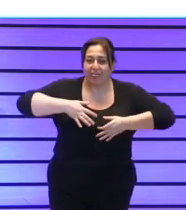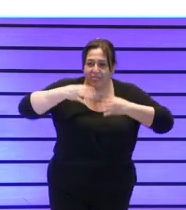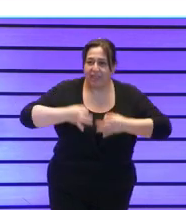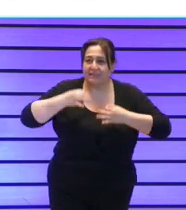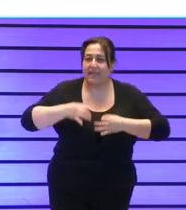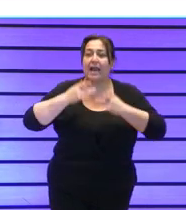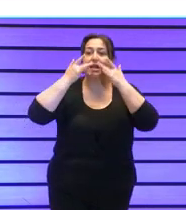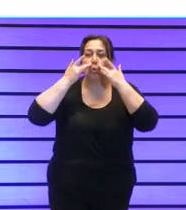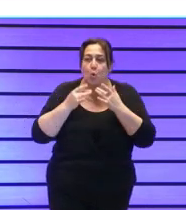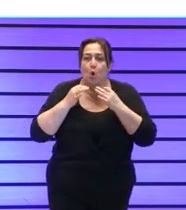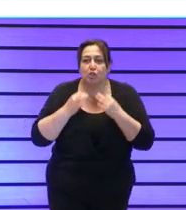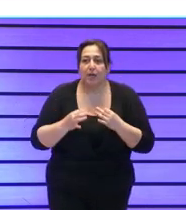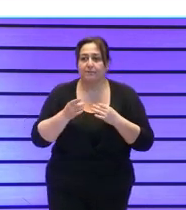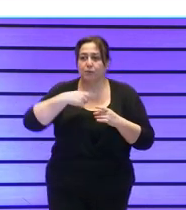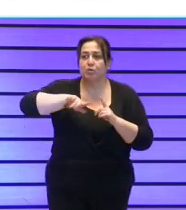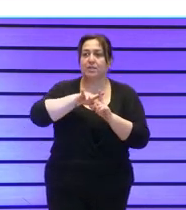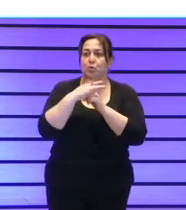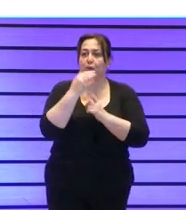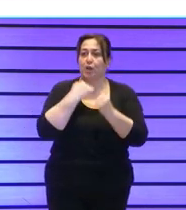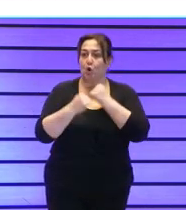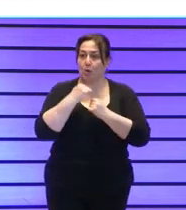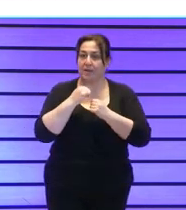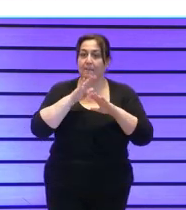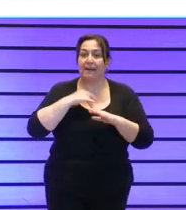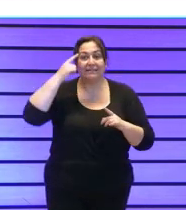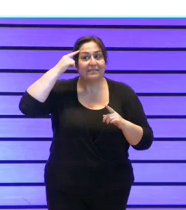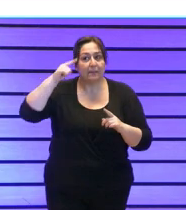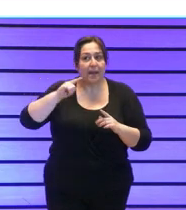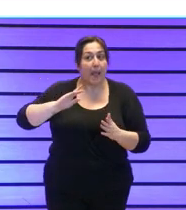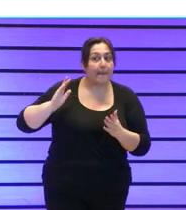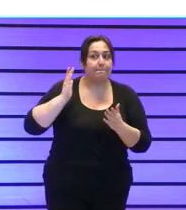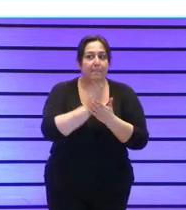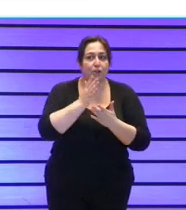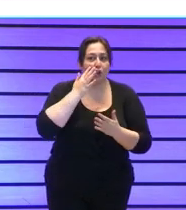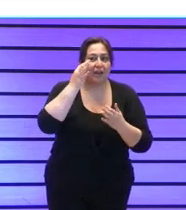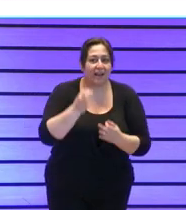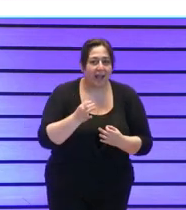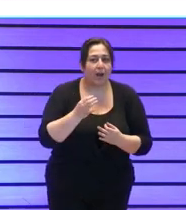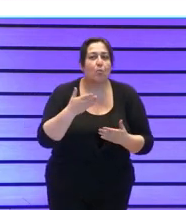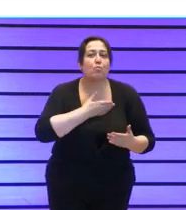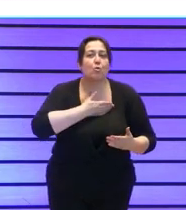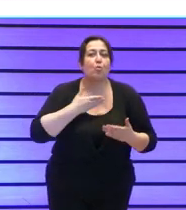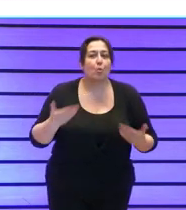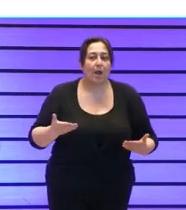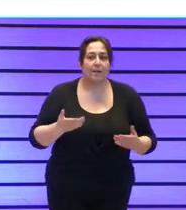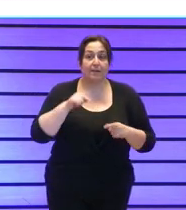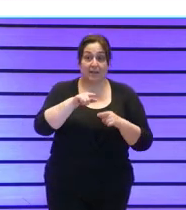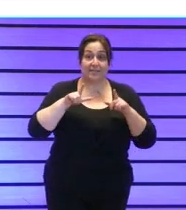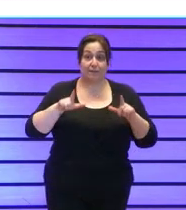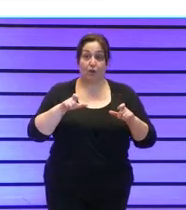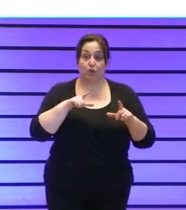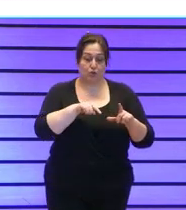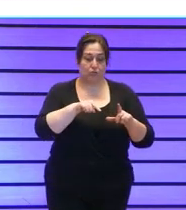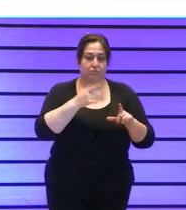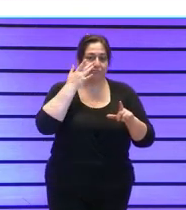situación económica nos encontramos y cuál iba a ser el impacto real que íbamos a tener con este incremento de saliares. A partir de ahí con esa foto basada